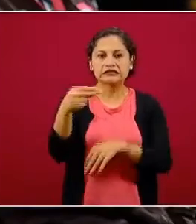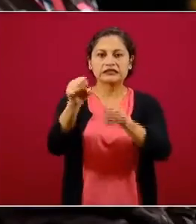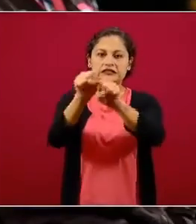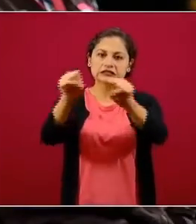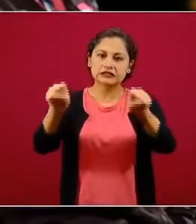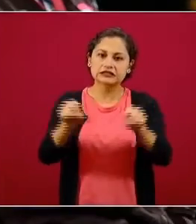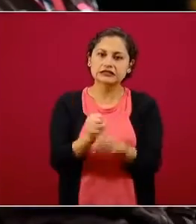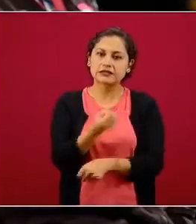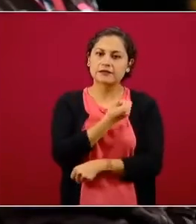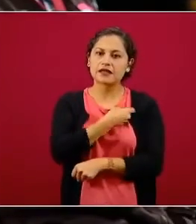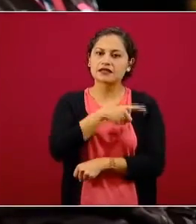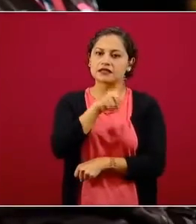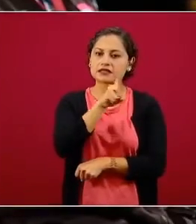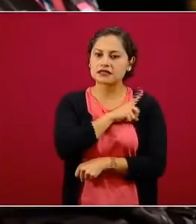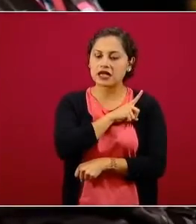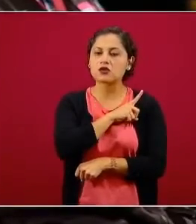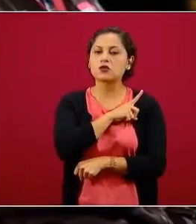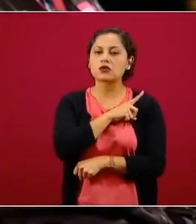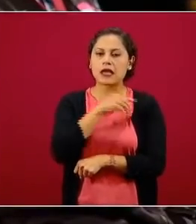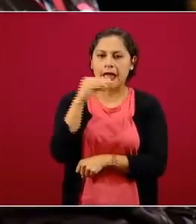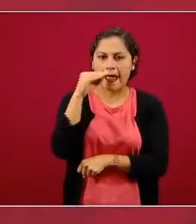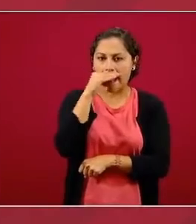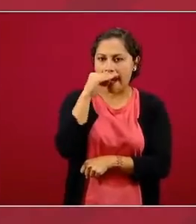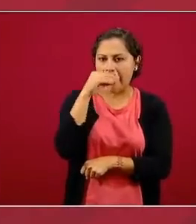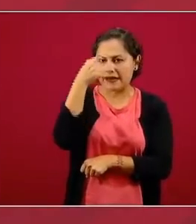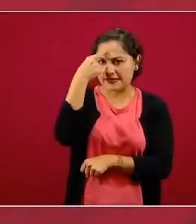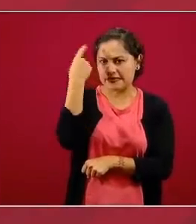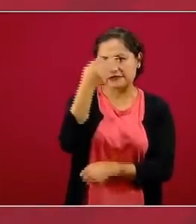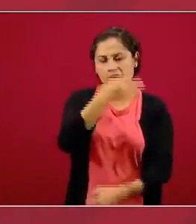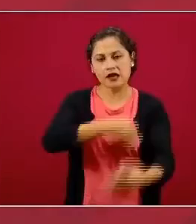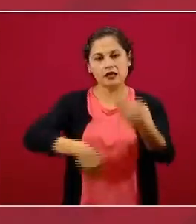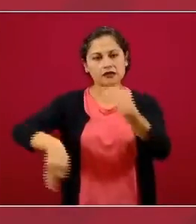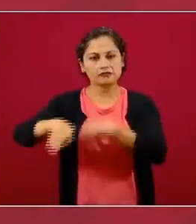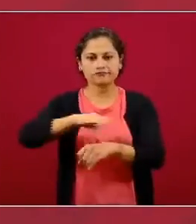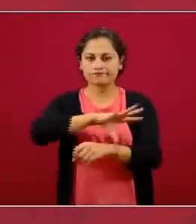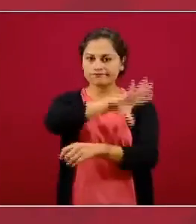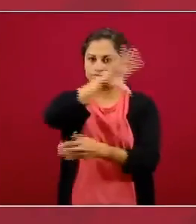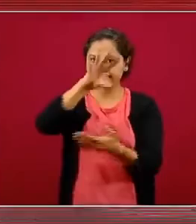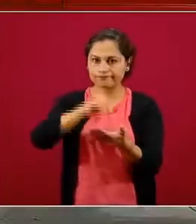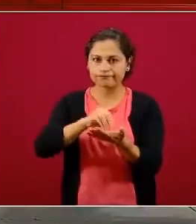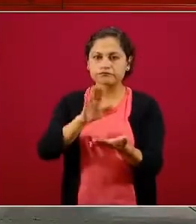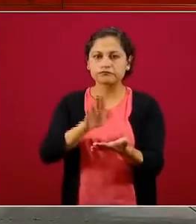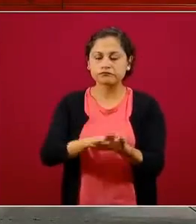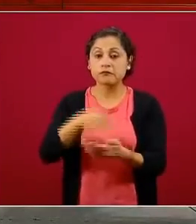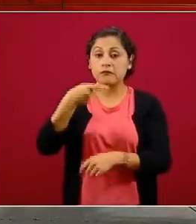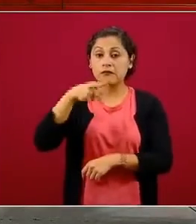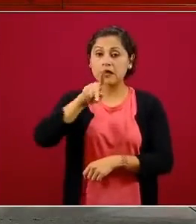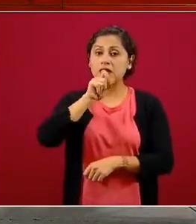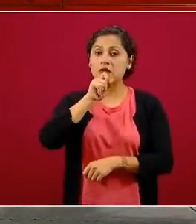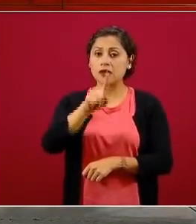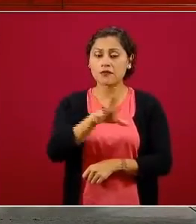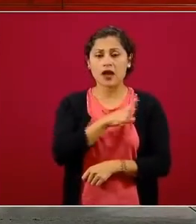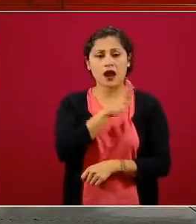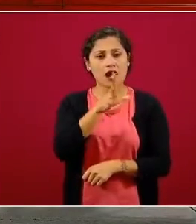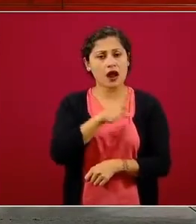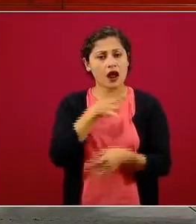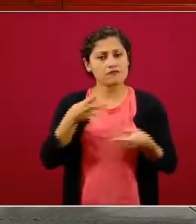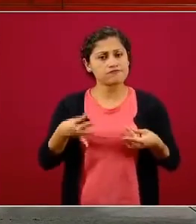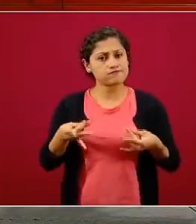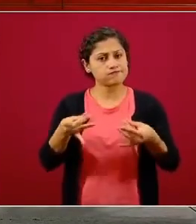gratuito, de cobertura universal, de suficiente calidad, que